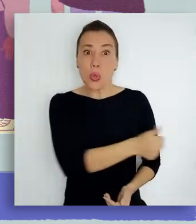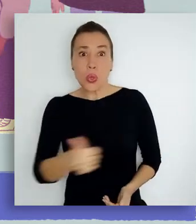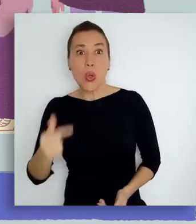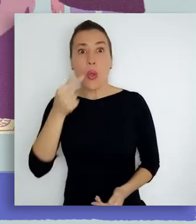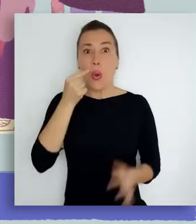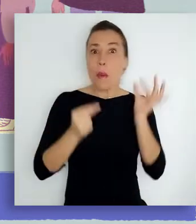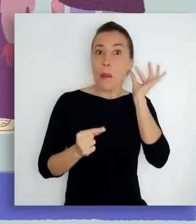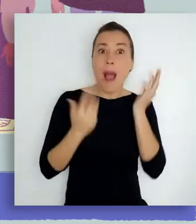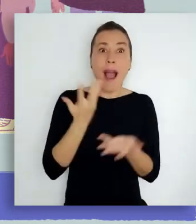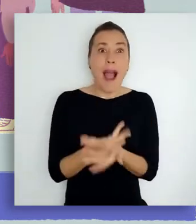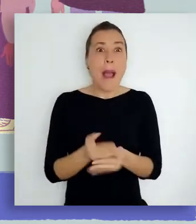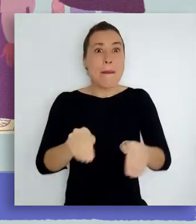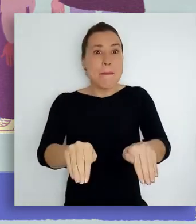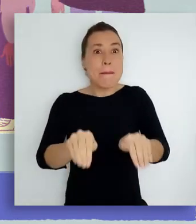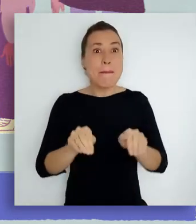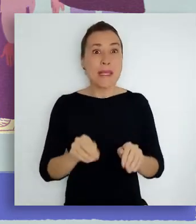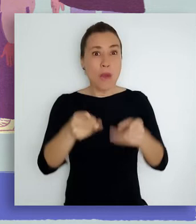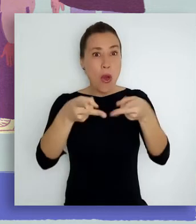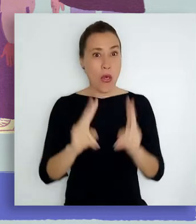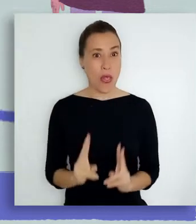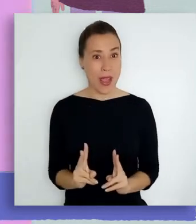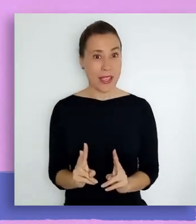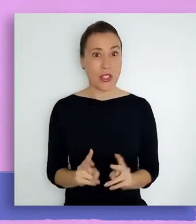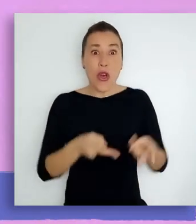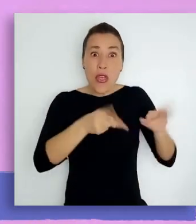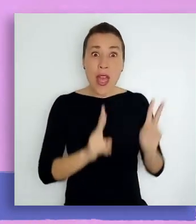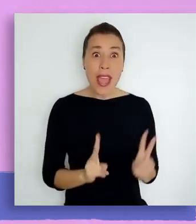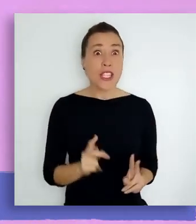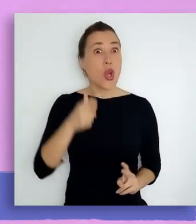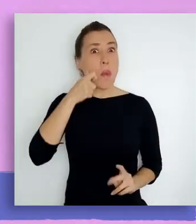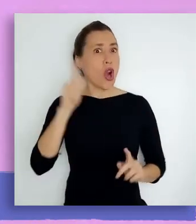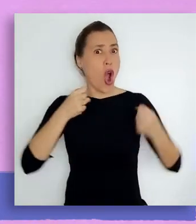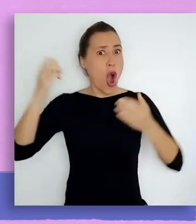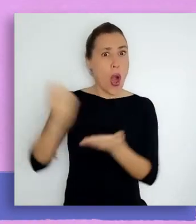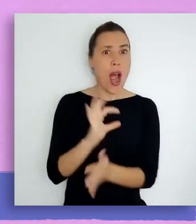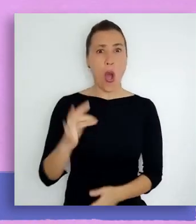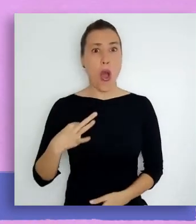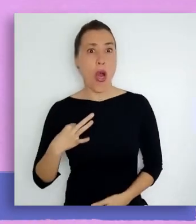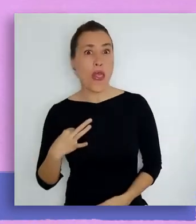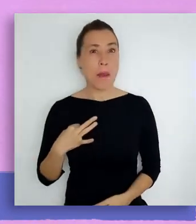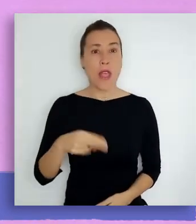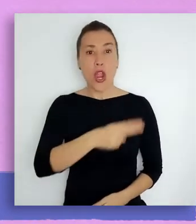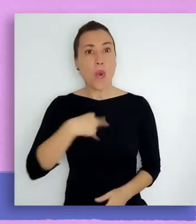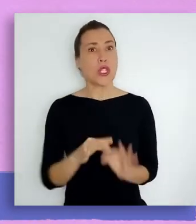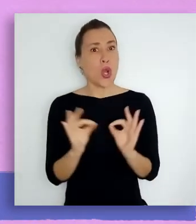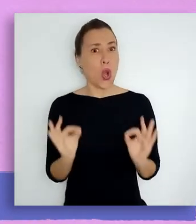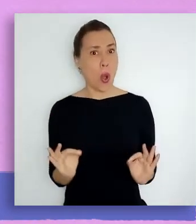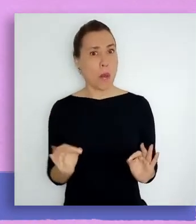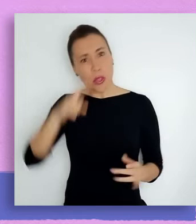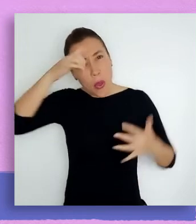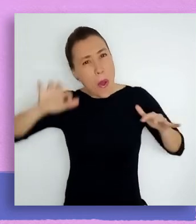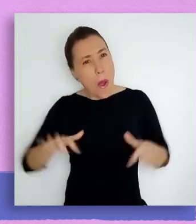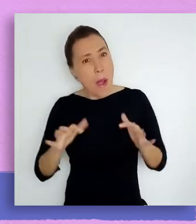eso todos y todas tenemos los mismos derechos. Los derechos humanos no se ganan ni dependen de nuestro